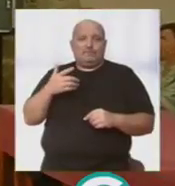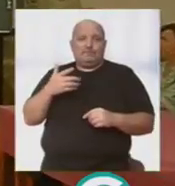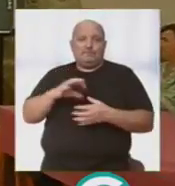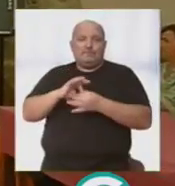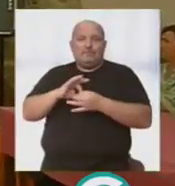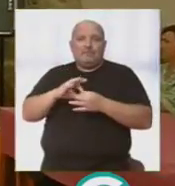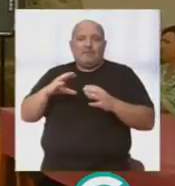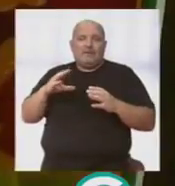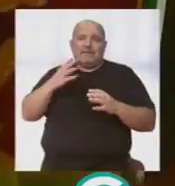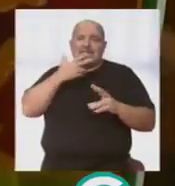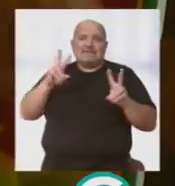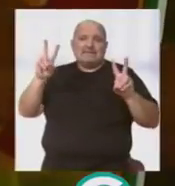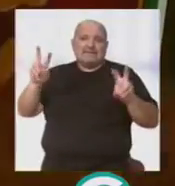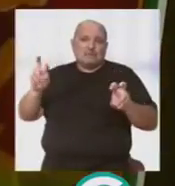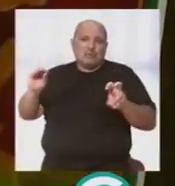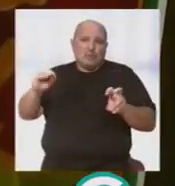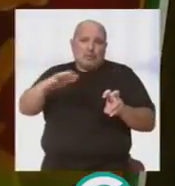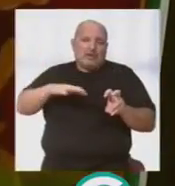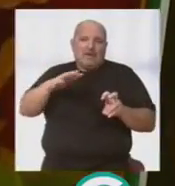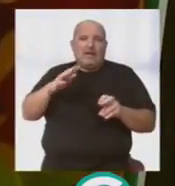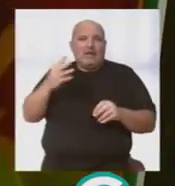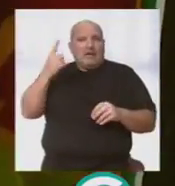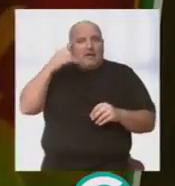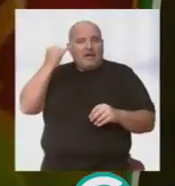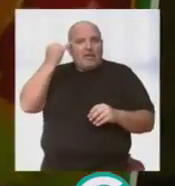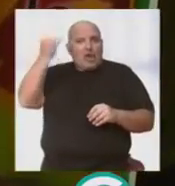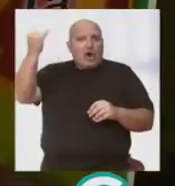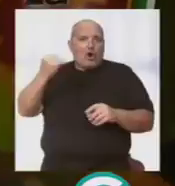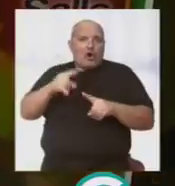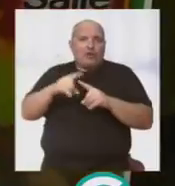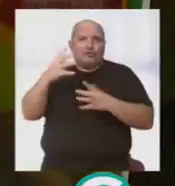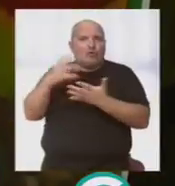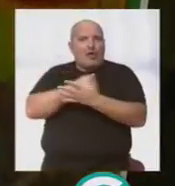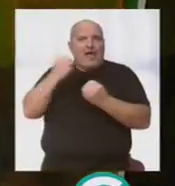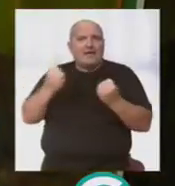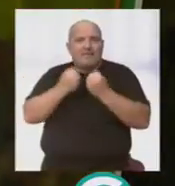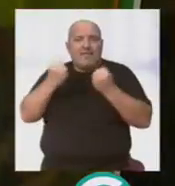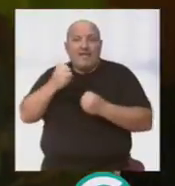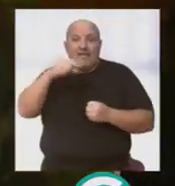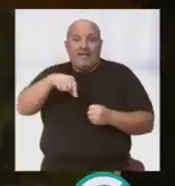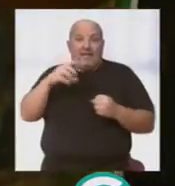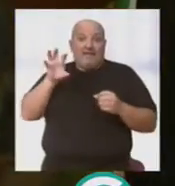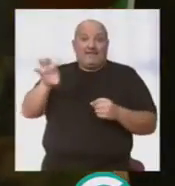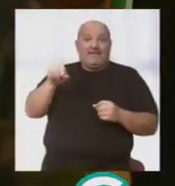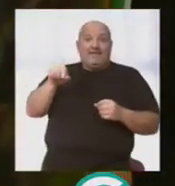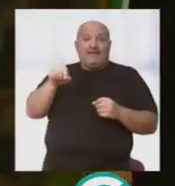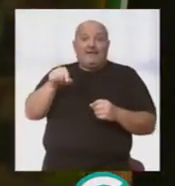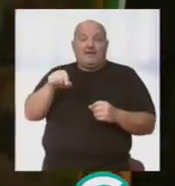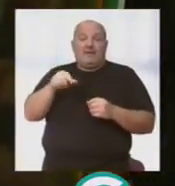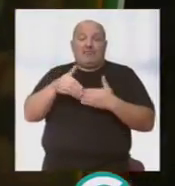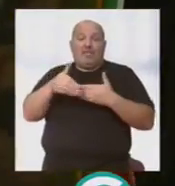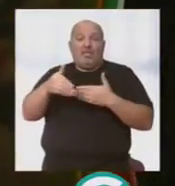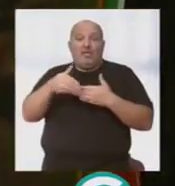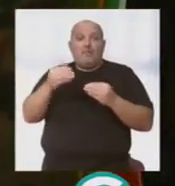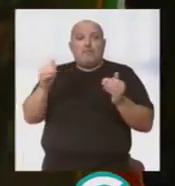el santo y seña de la entidad, el ideólogo de todas las actividades de la entidad, pues ya en la recta